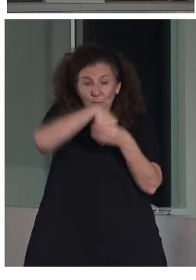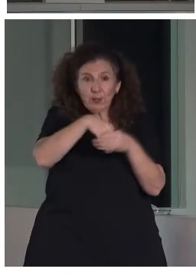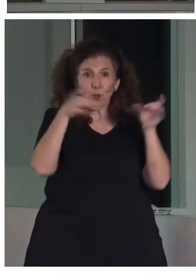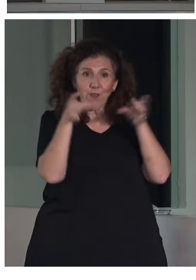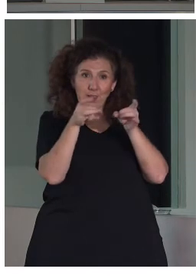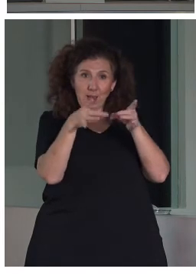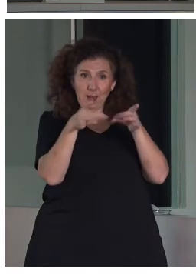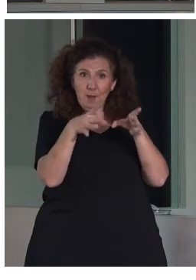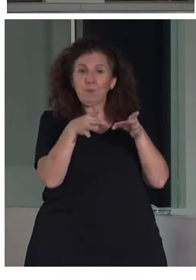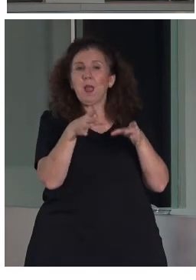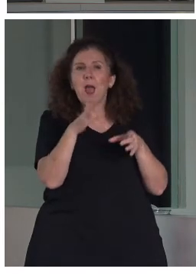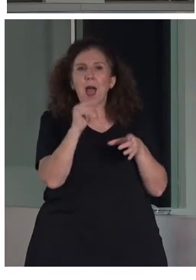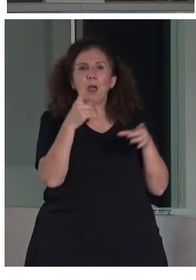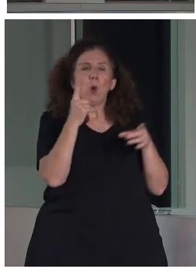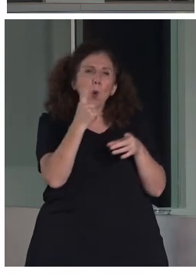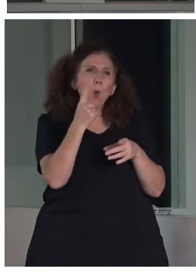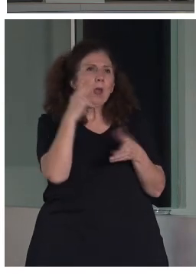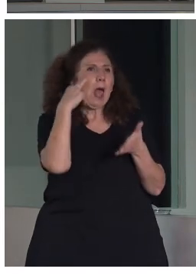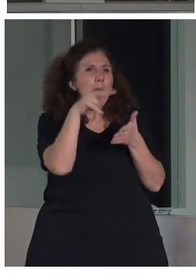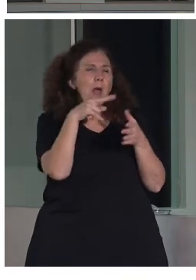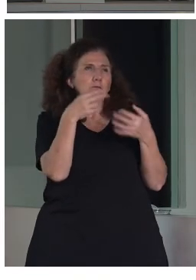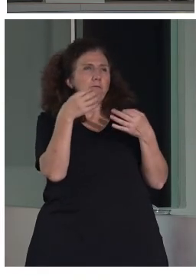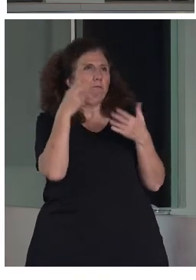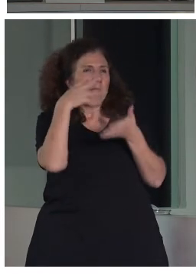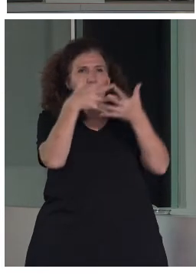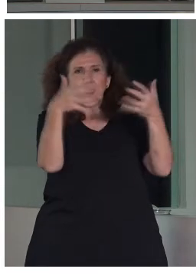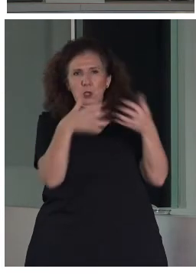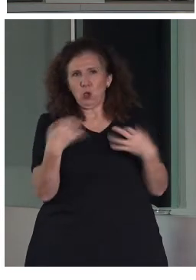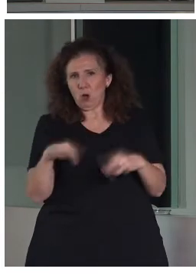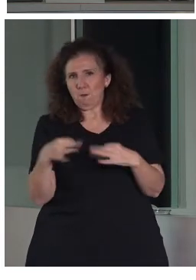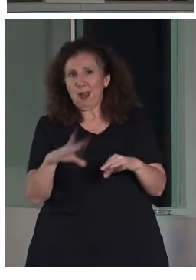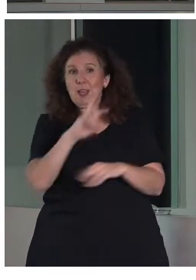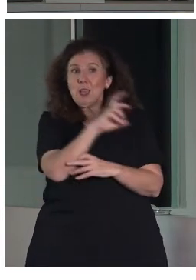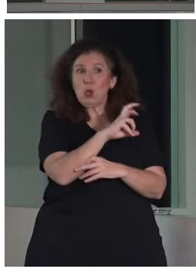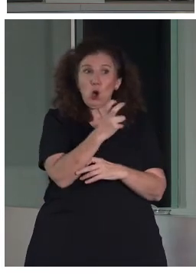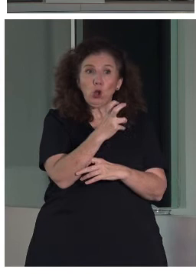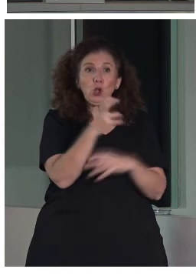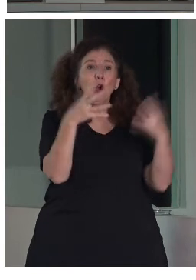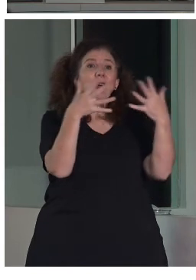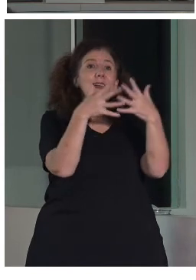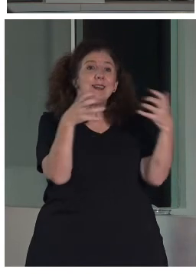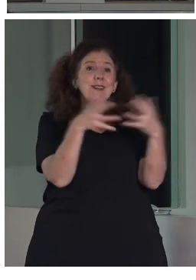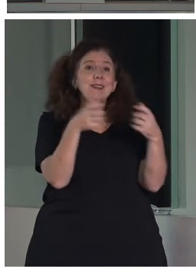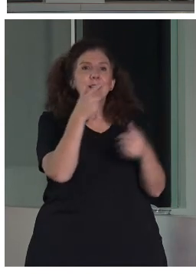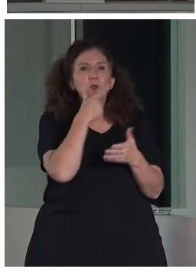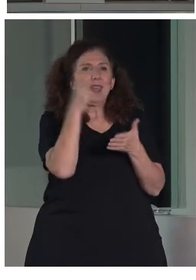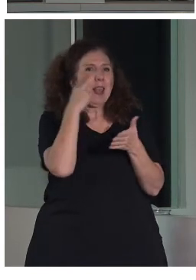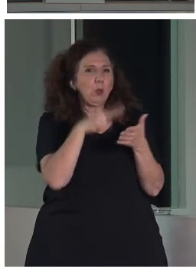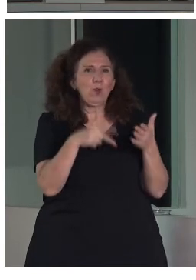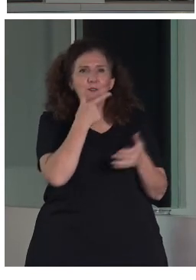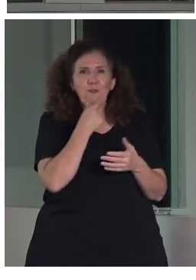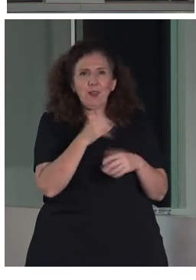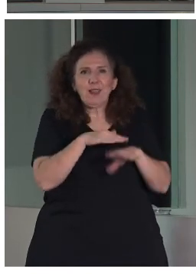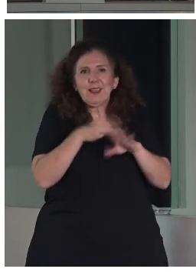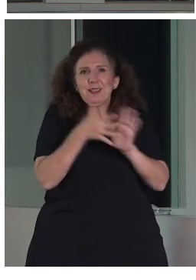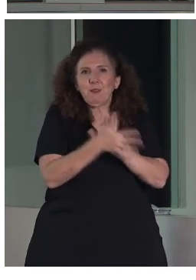pero luego tienen esta versión en lectura fácil. La síntesis tiene que ver mucho con los elementos fundamentales de lo que se